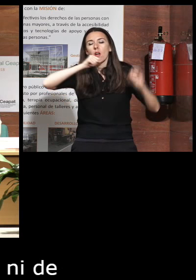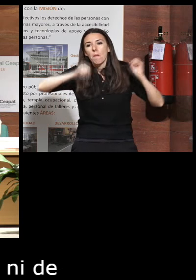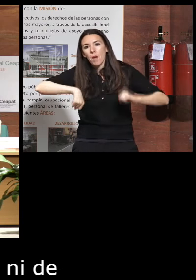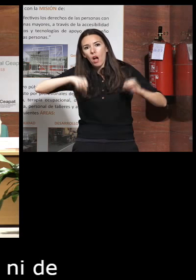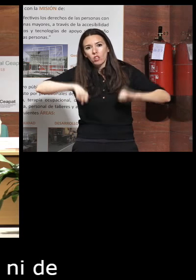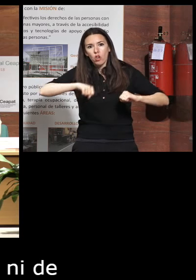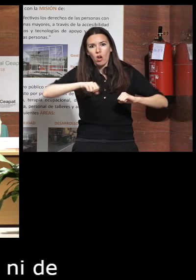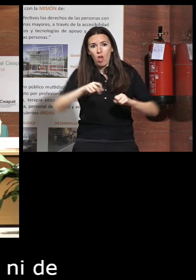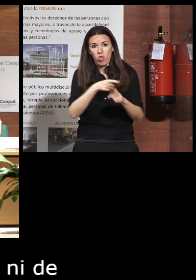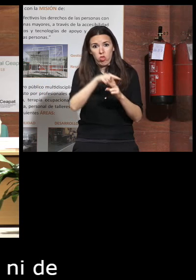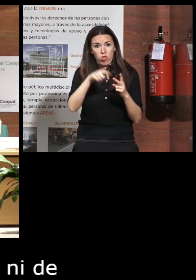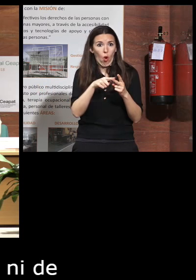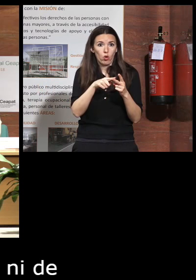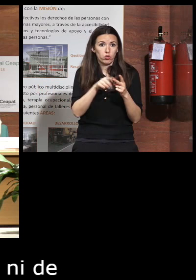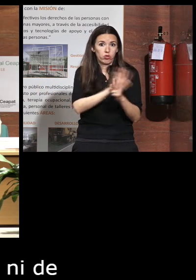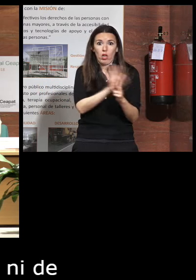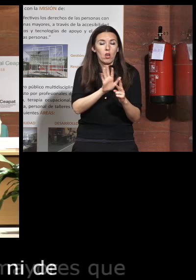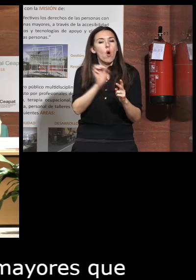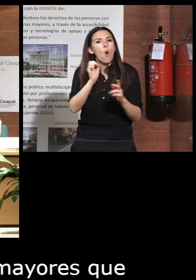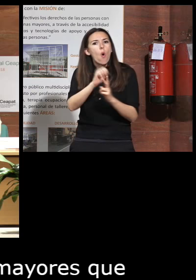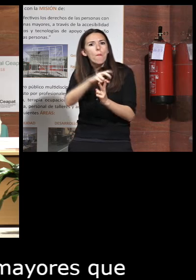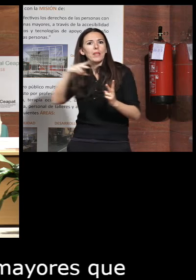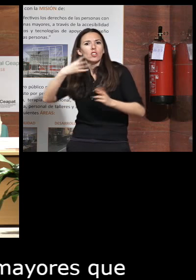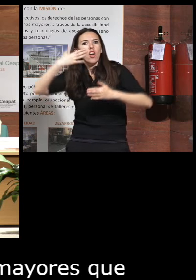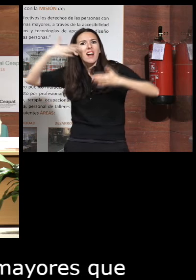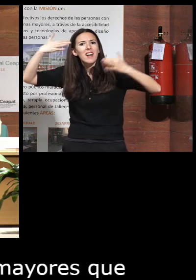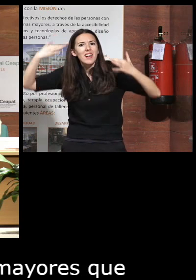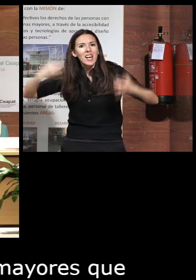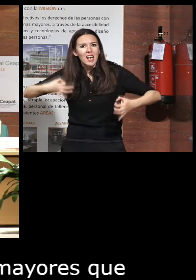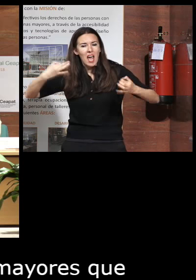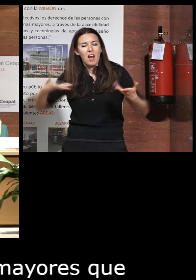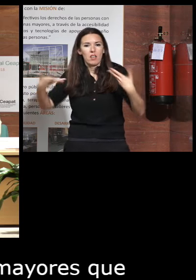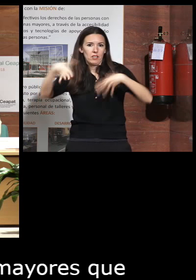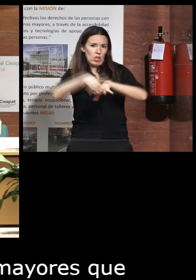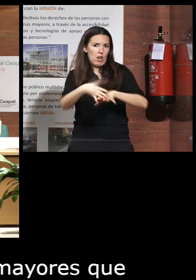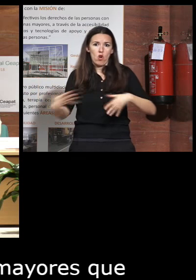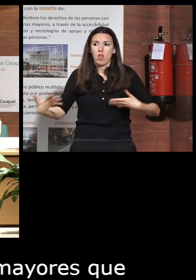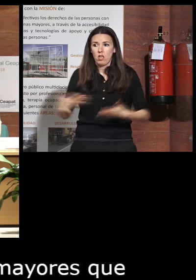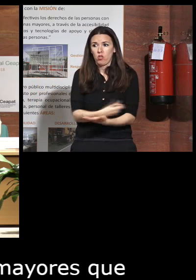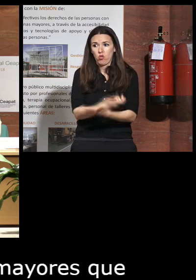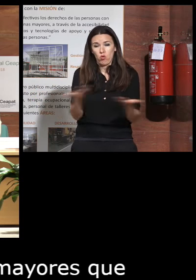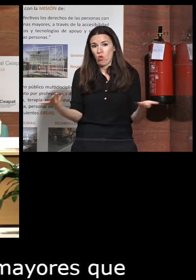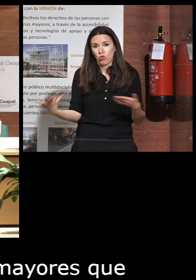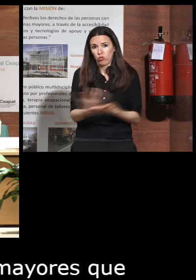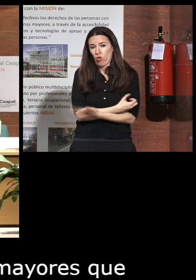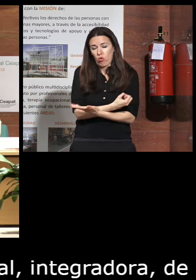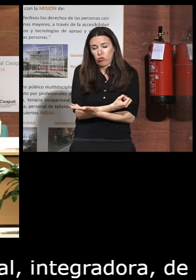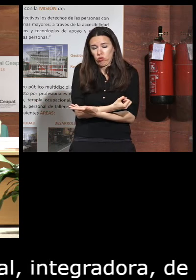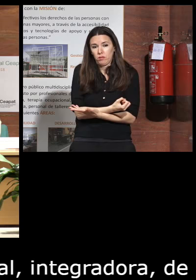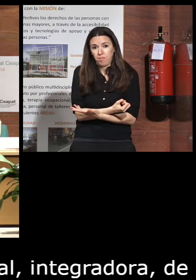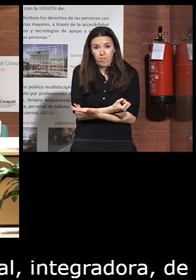existen dos sino una visión que sea real integradora de todos todos vale todo